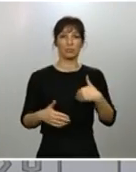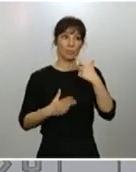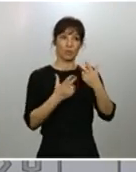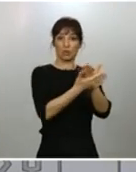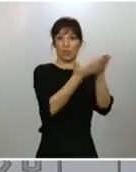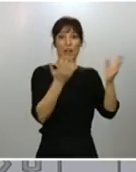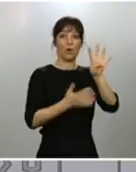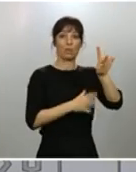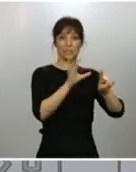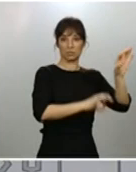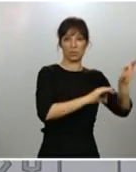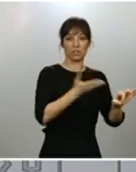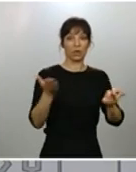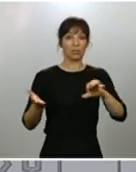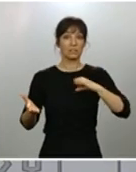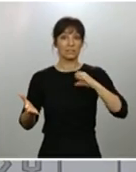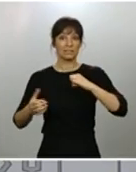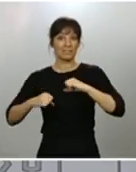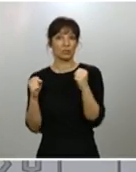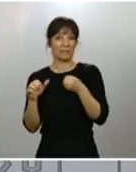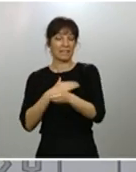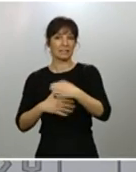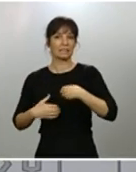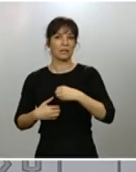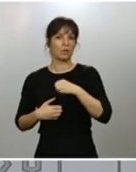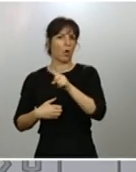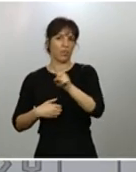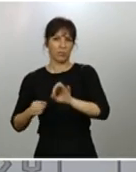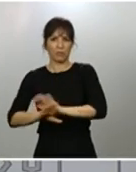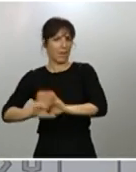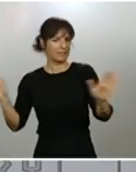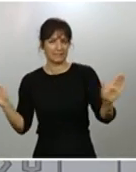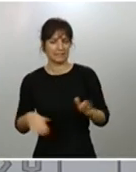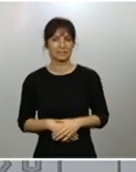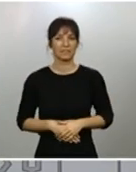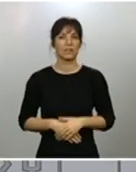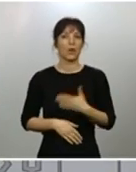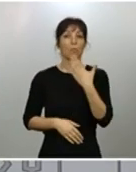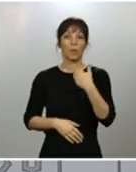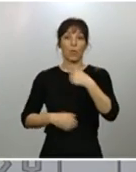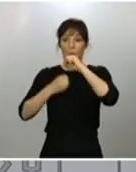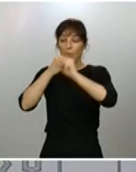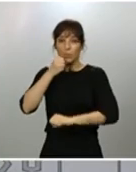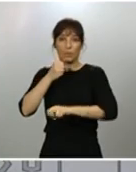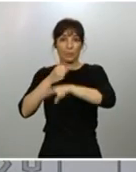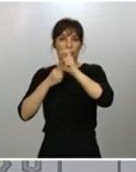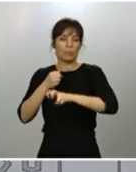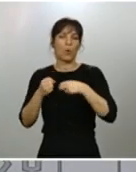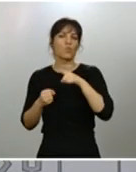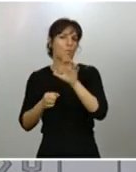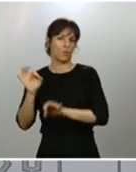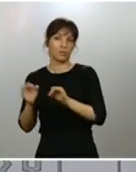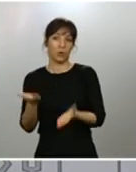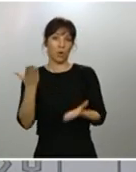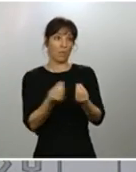población general. Sabemos que requieren ventilación asistida mecánica también menor del 1% comparado con el 7% en la